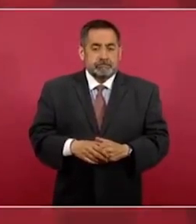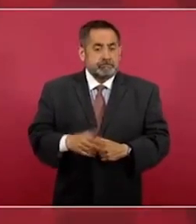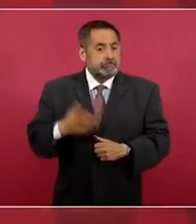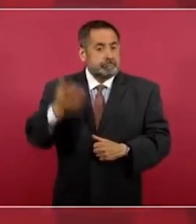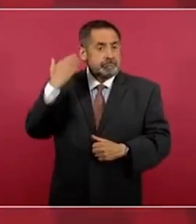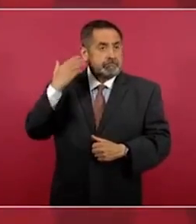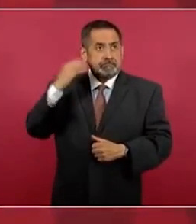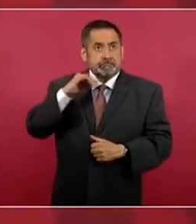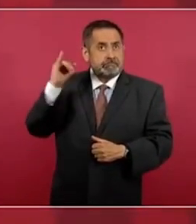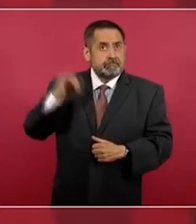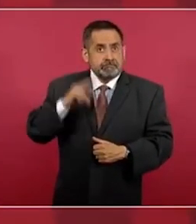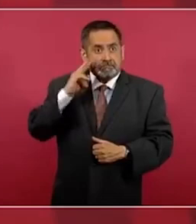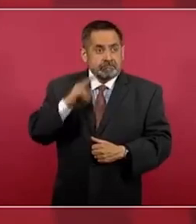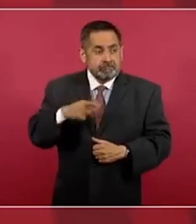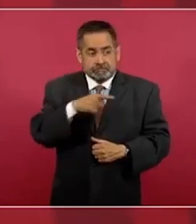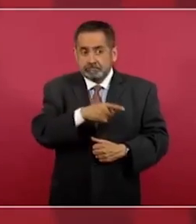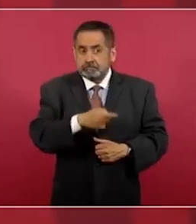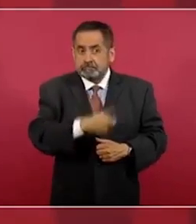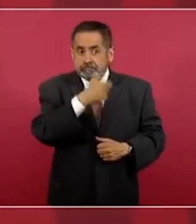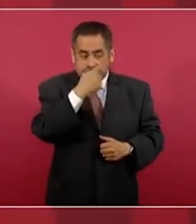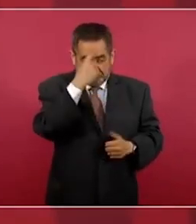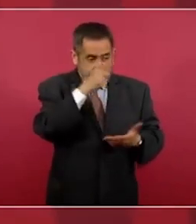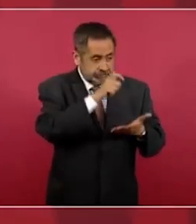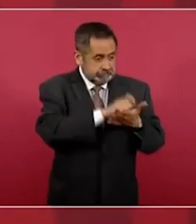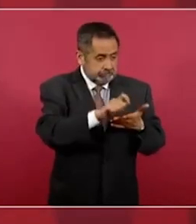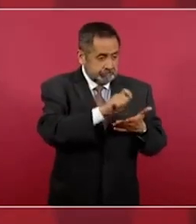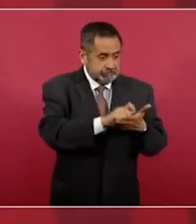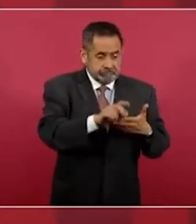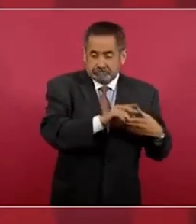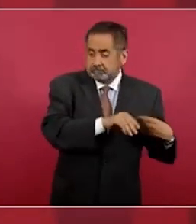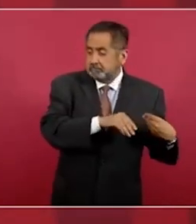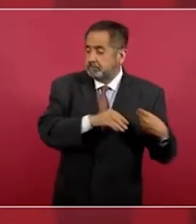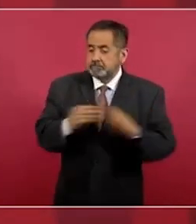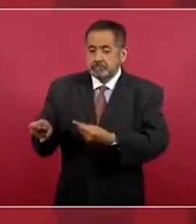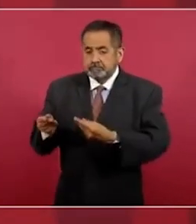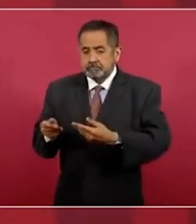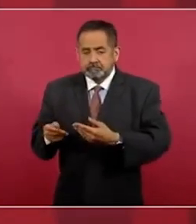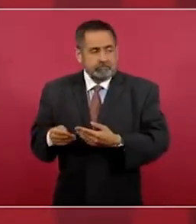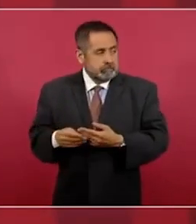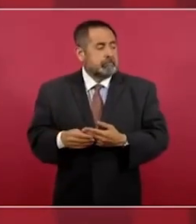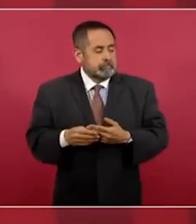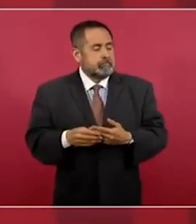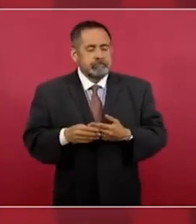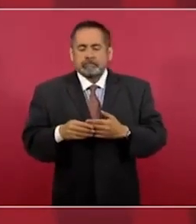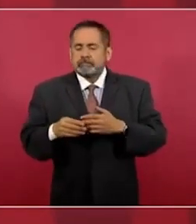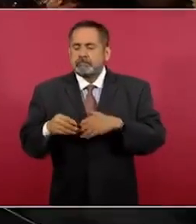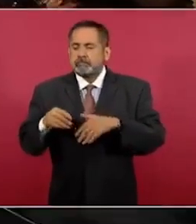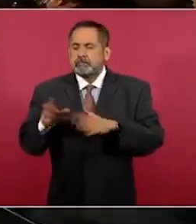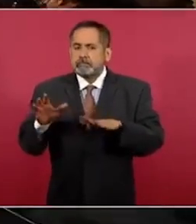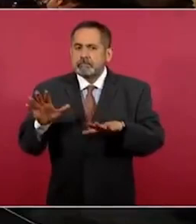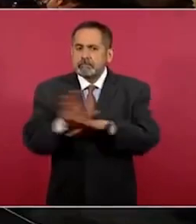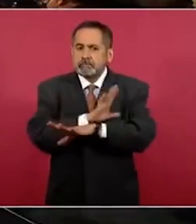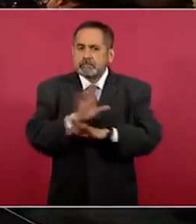en reformas constitucionales en México,